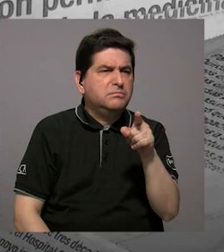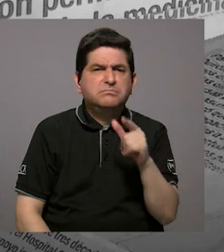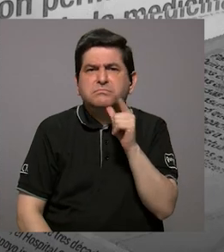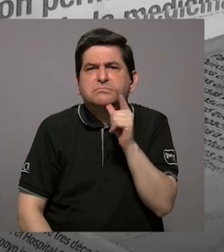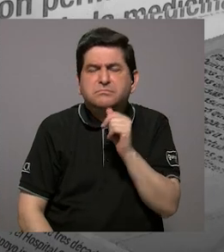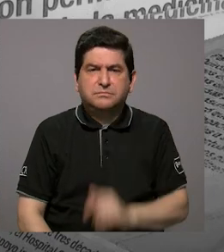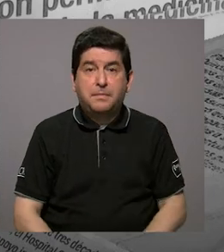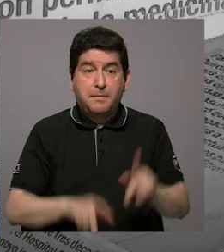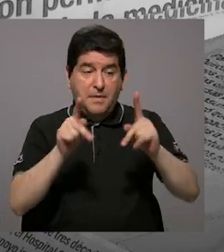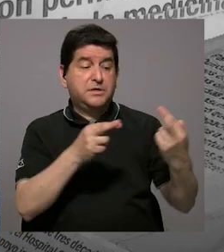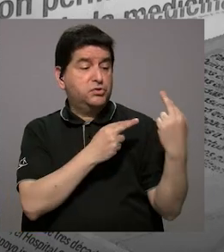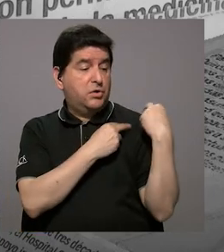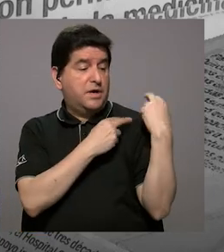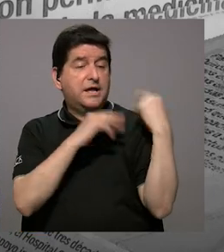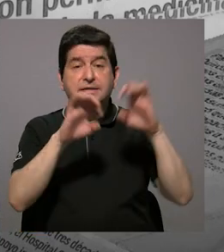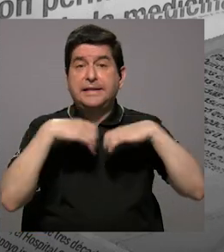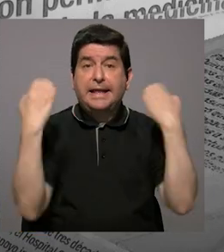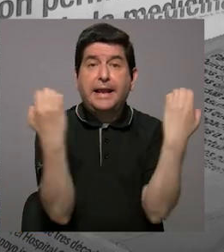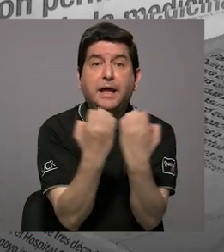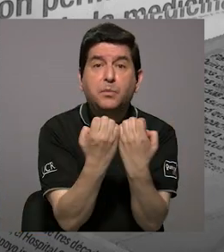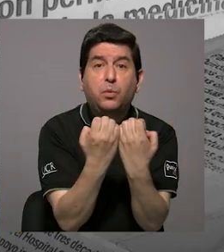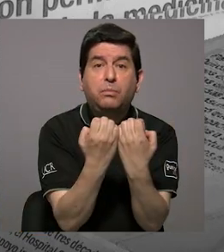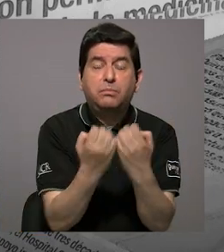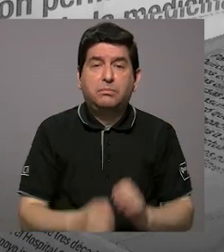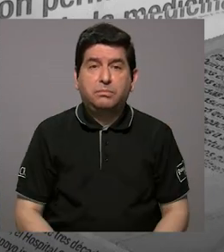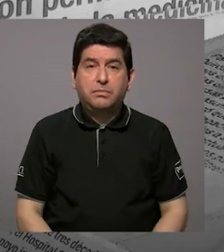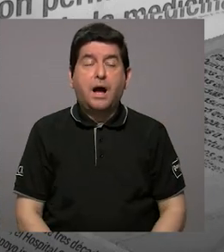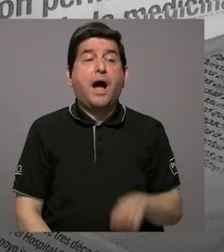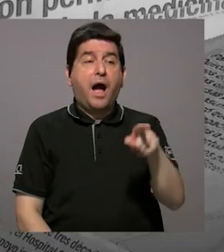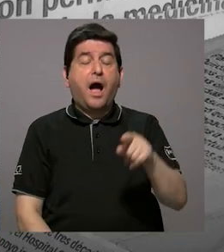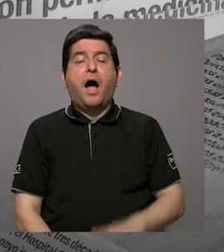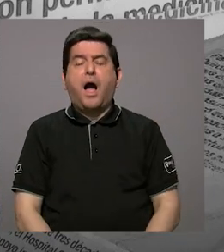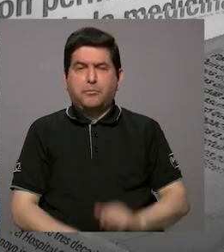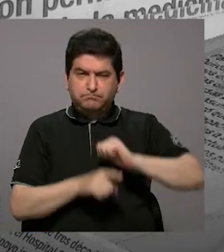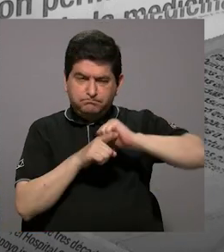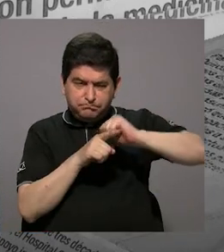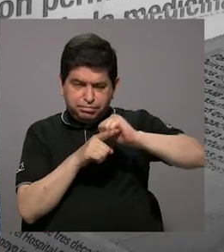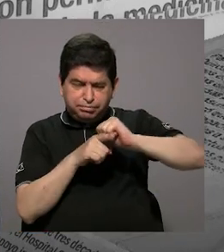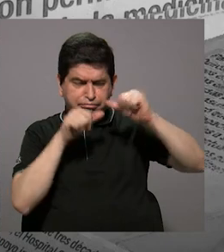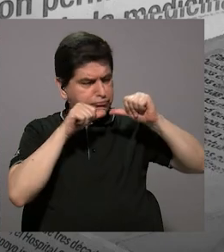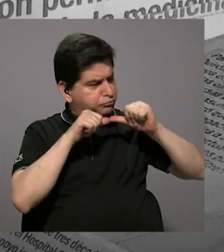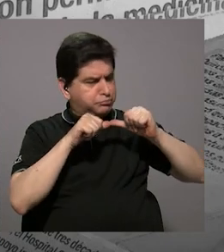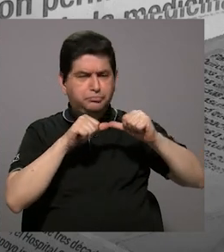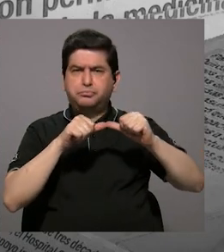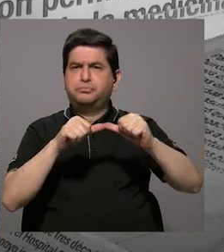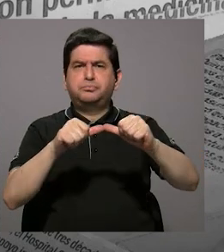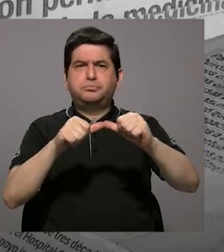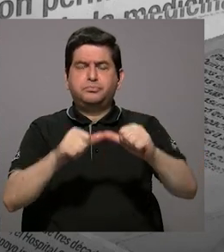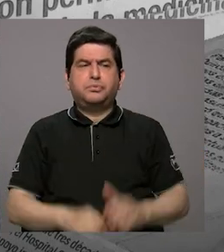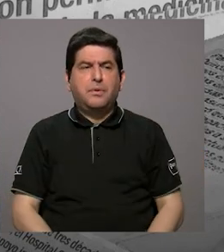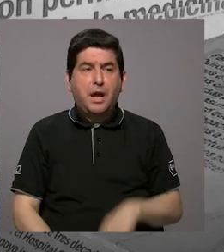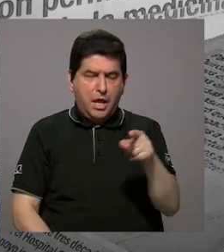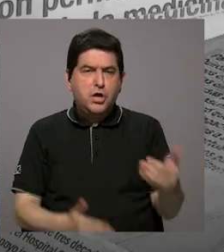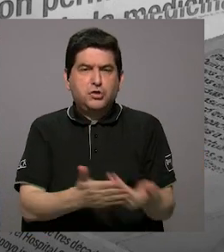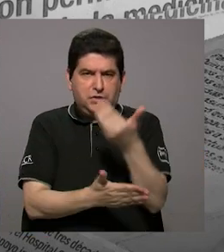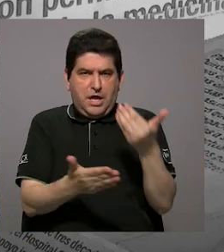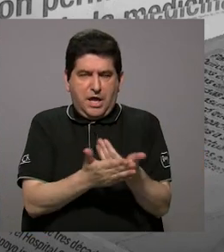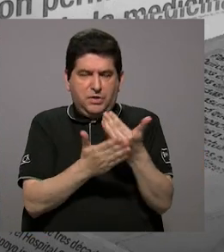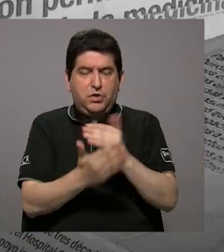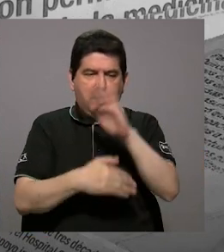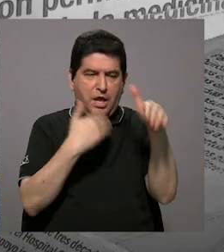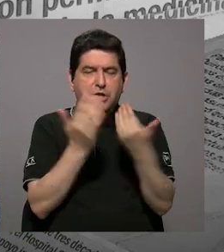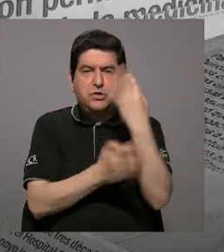que están a cargo de los equipos, que reciben entrenamientos constantes para mantenerlos